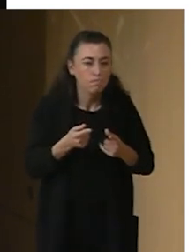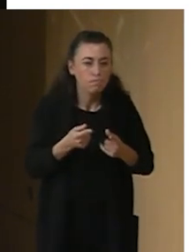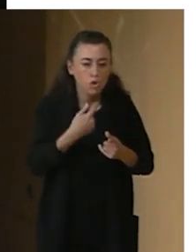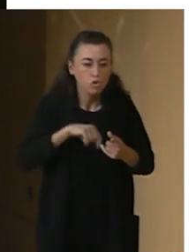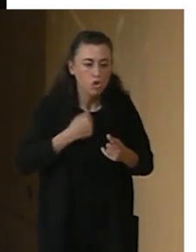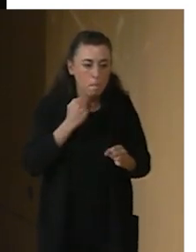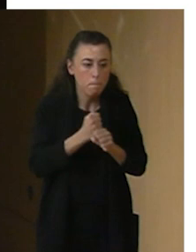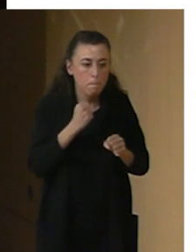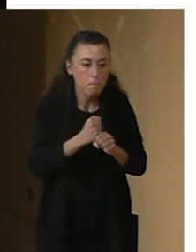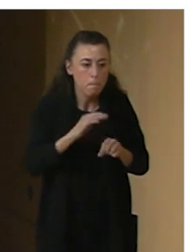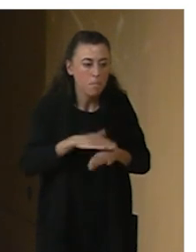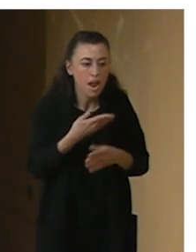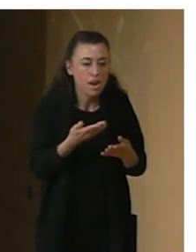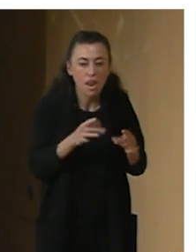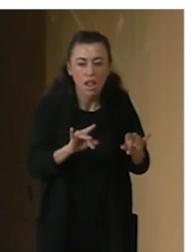nadie.